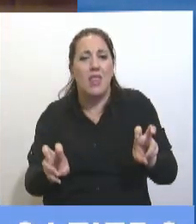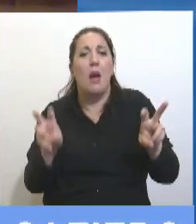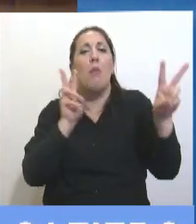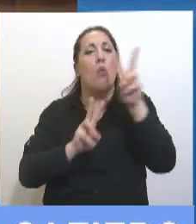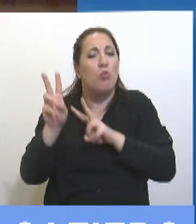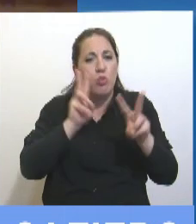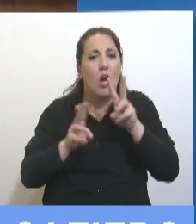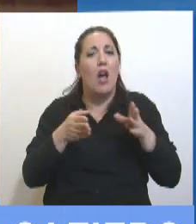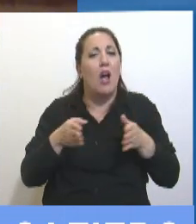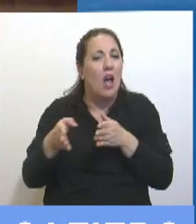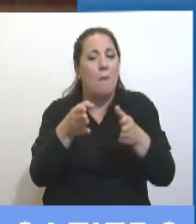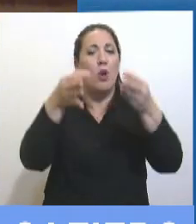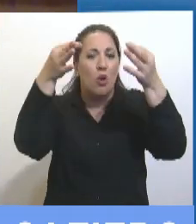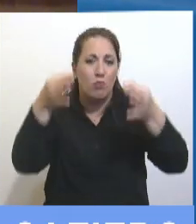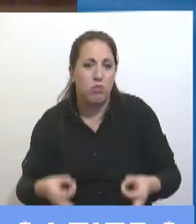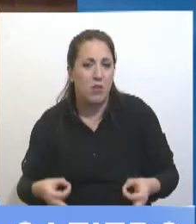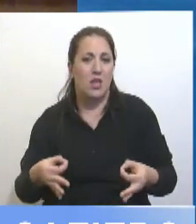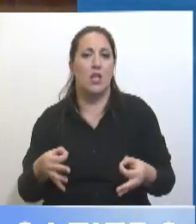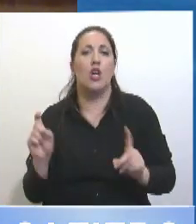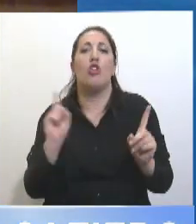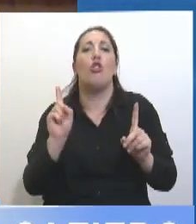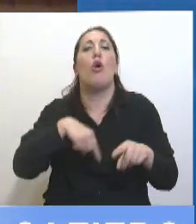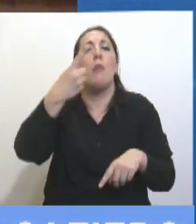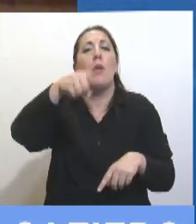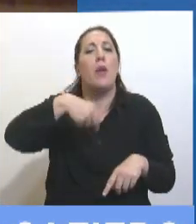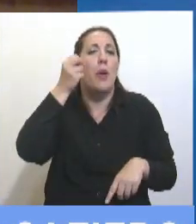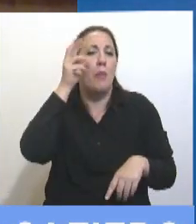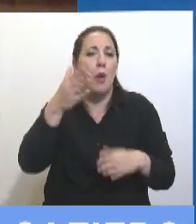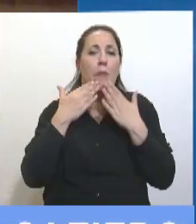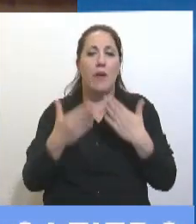camino lógico. Y no nos metamos en un lío peor. Muchas gracias.